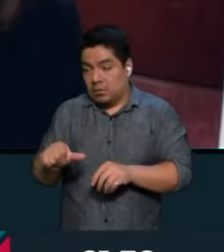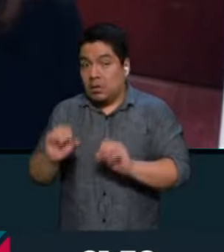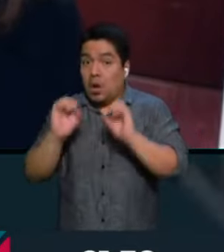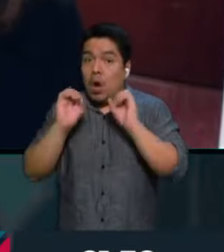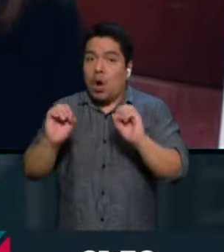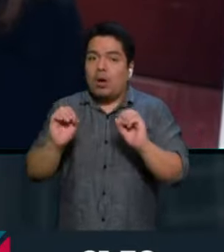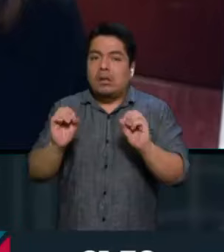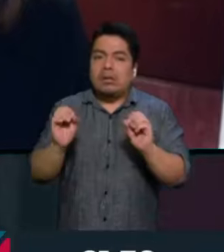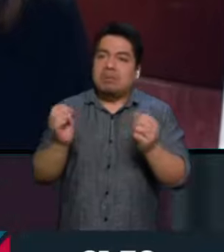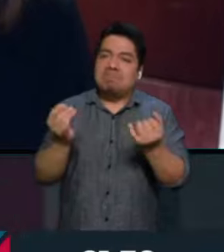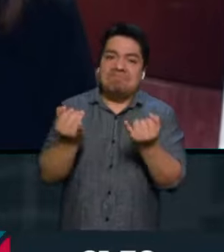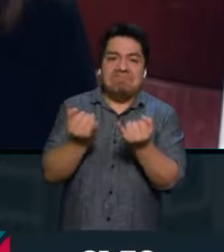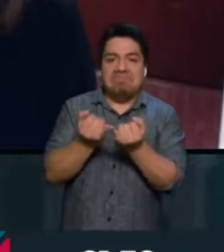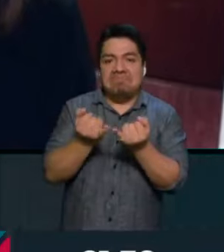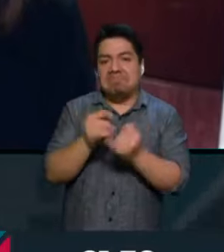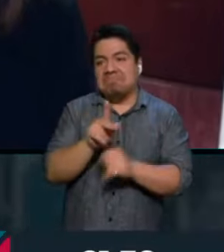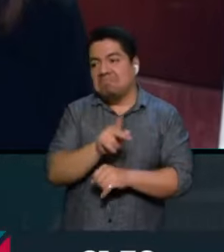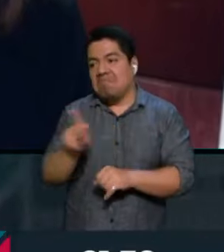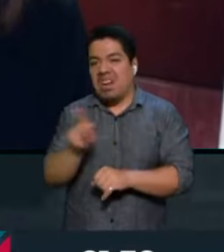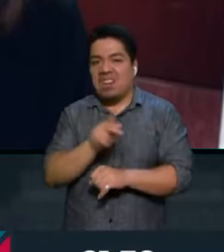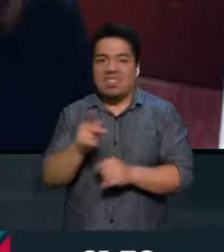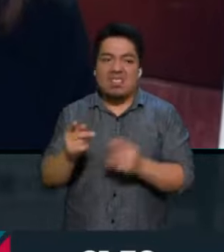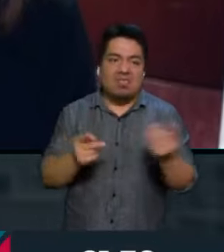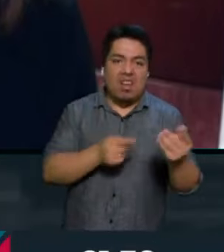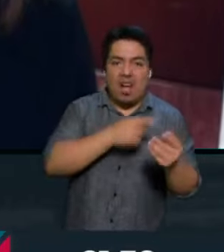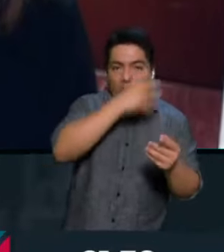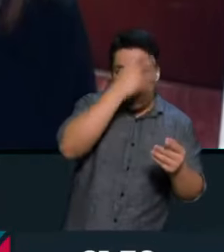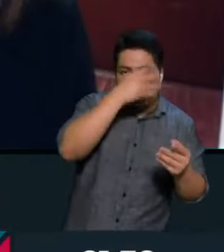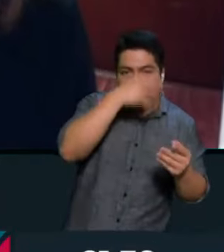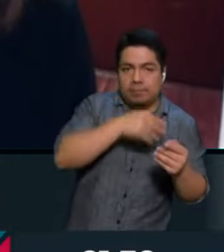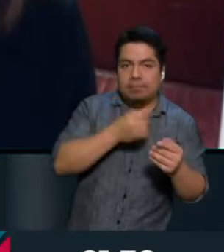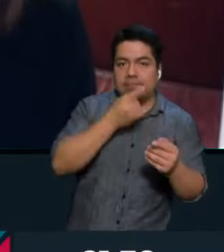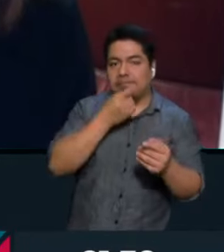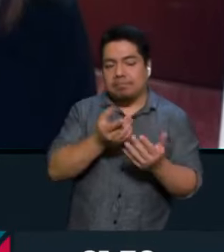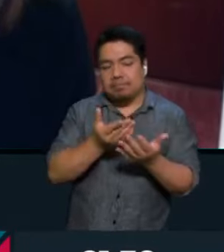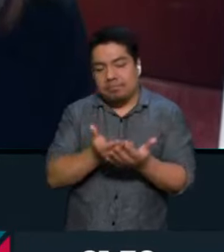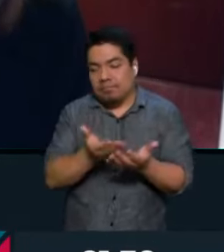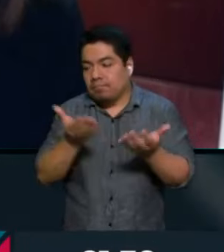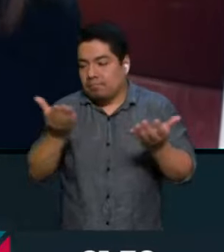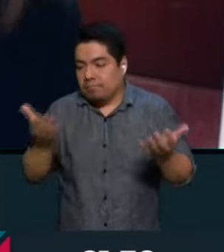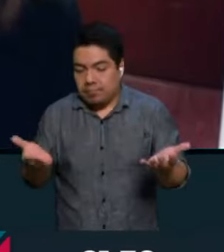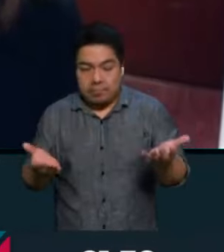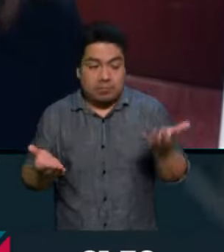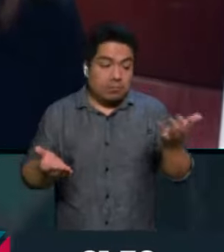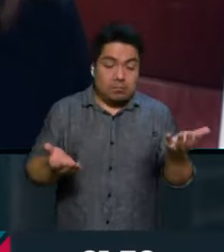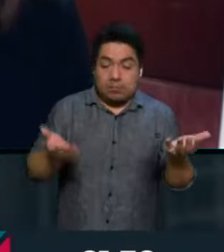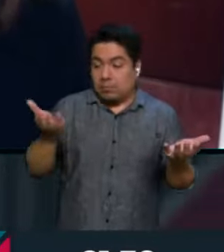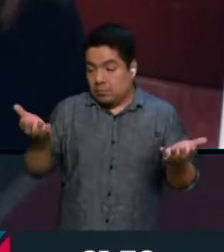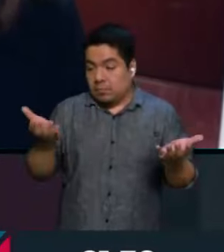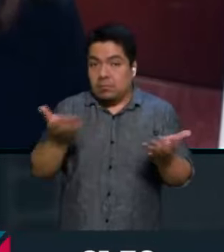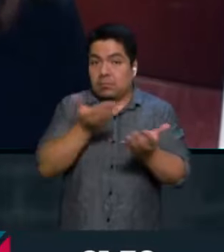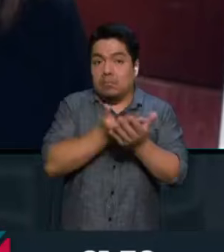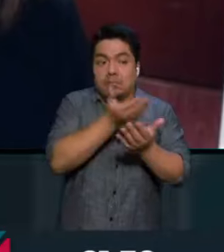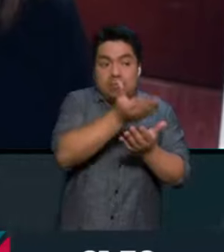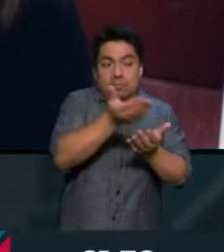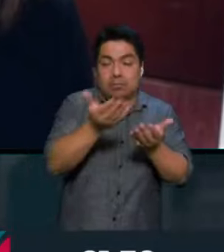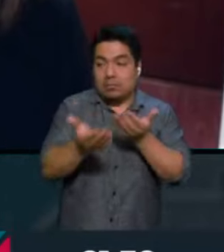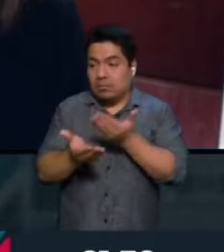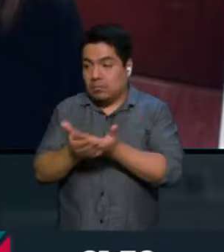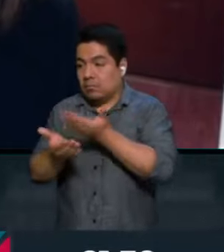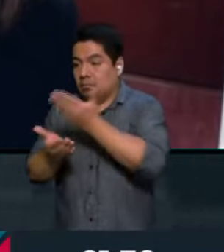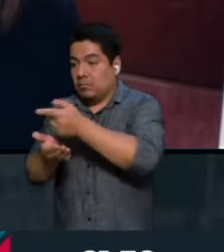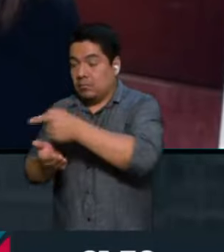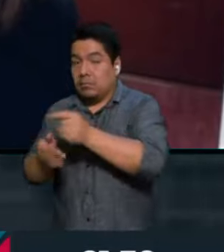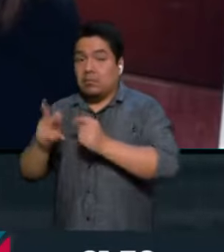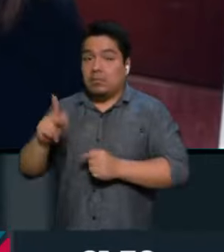sería similar a lo que plantearía Donald Trump. Ahorita ya nos planteaba una disyuntiva entre lo que proponen ahora que están en campaña. Sin embargo, también Kamala Harris